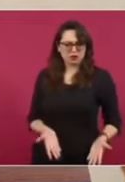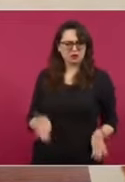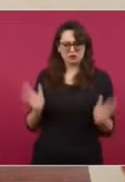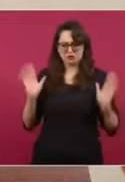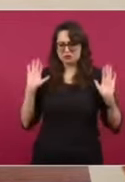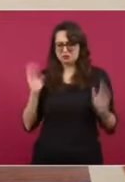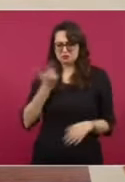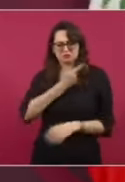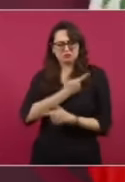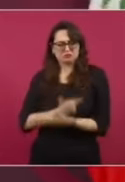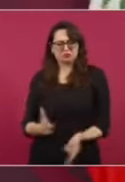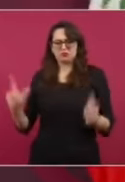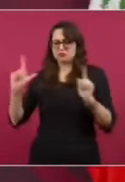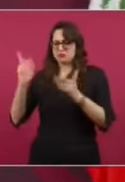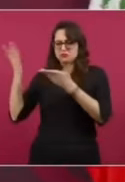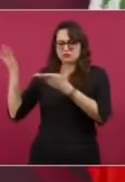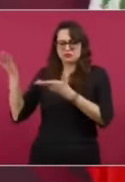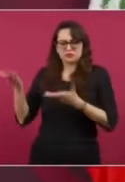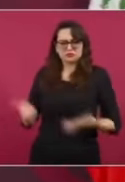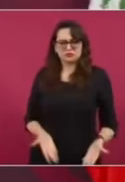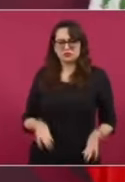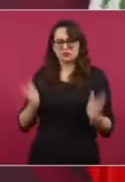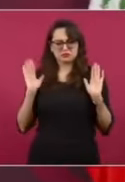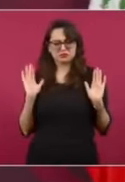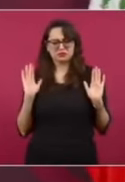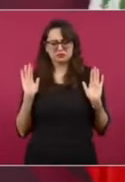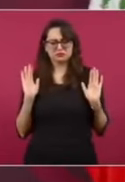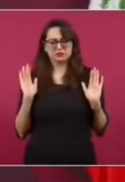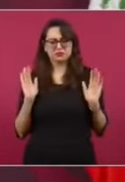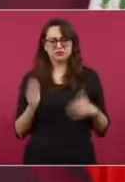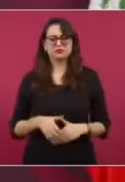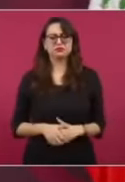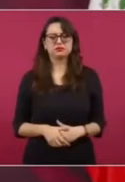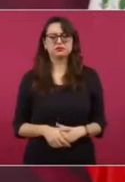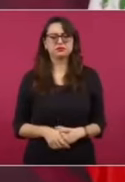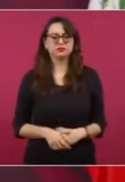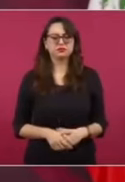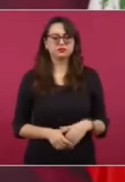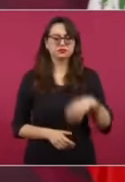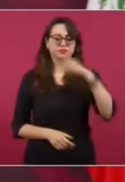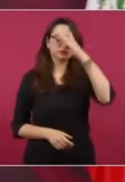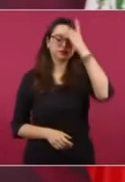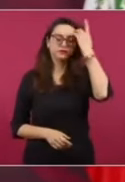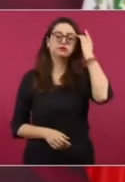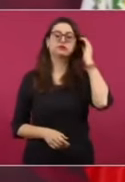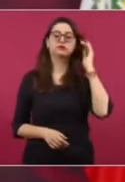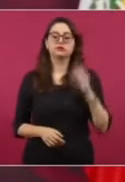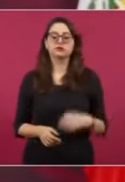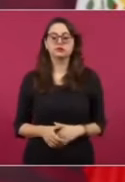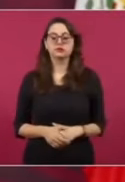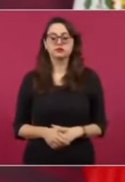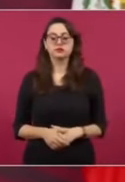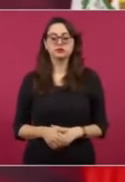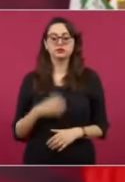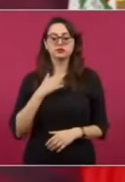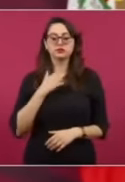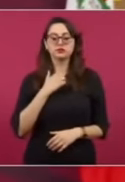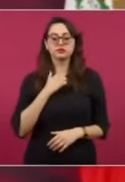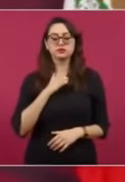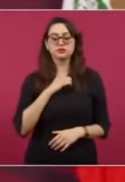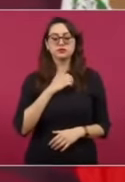que ocupó un cargo de Derechos Humanos, yo creo que ese,